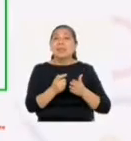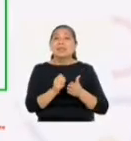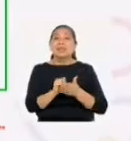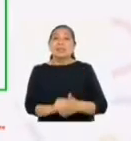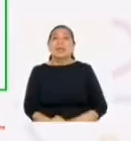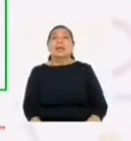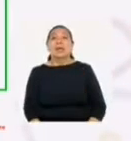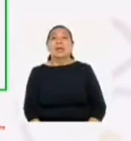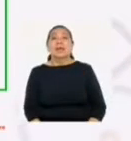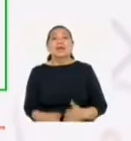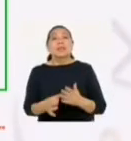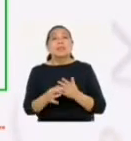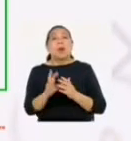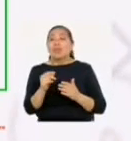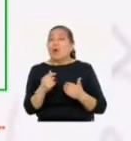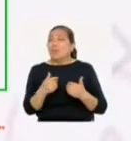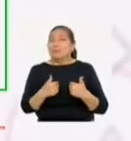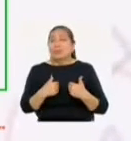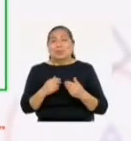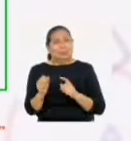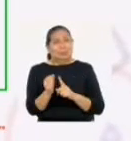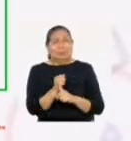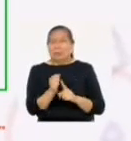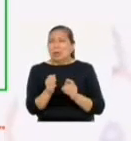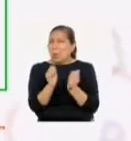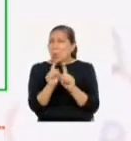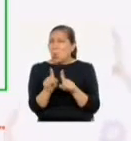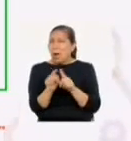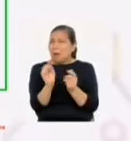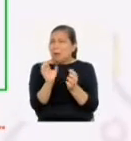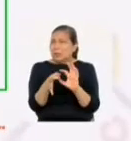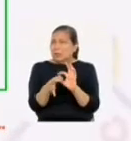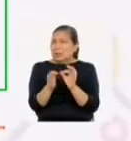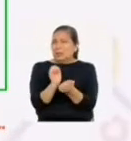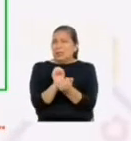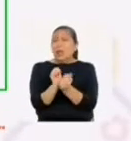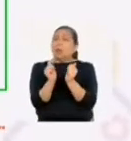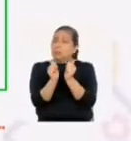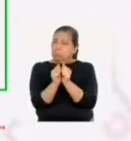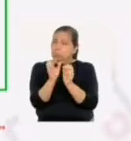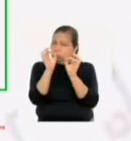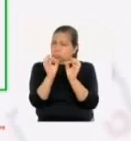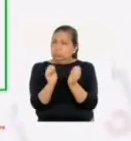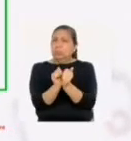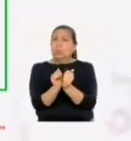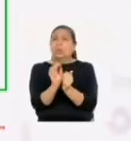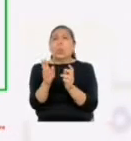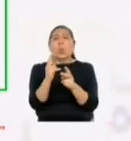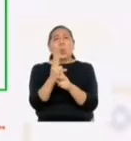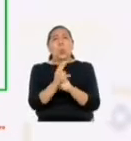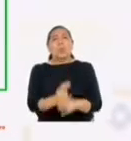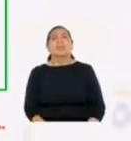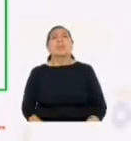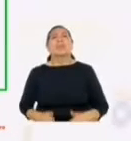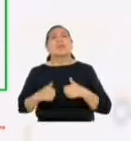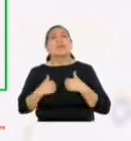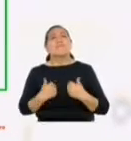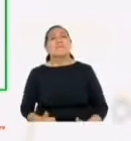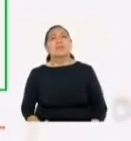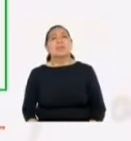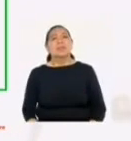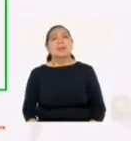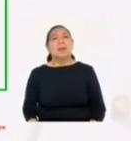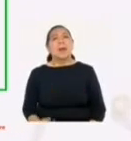tratadistas. La esposa no debía ser tratada como esclava, sino como compañera y hermana de sus cuidados y vida.